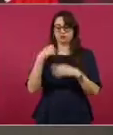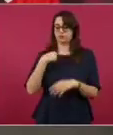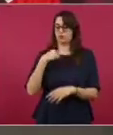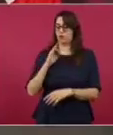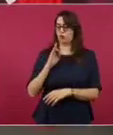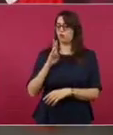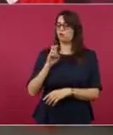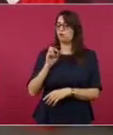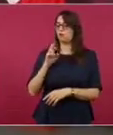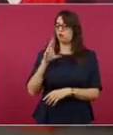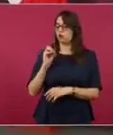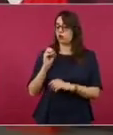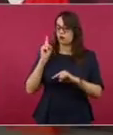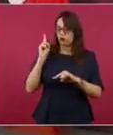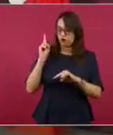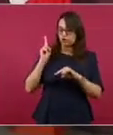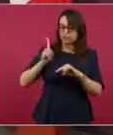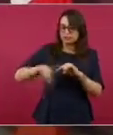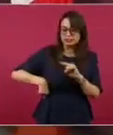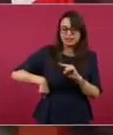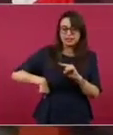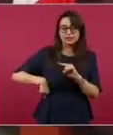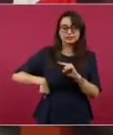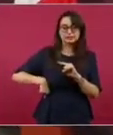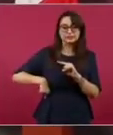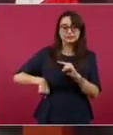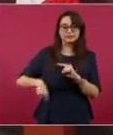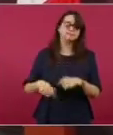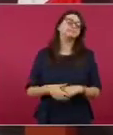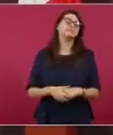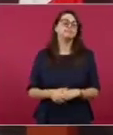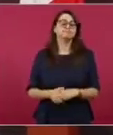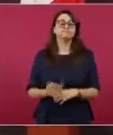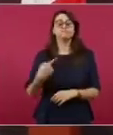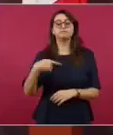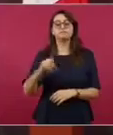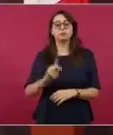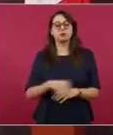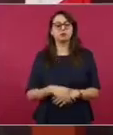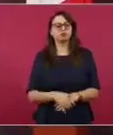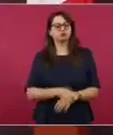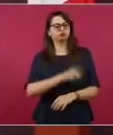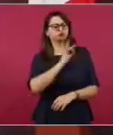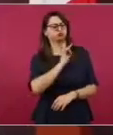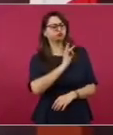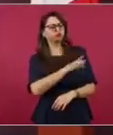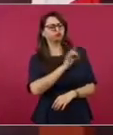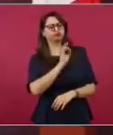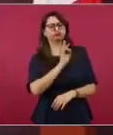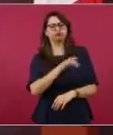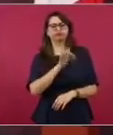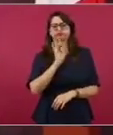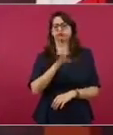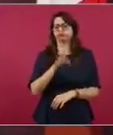¿Y quién creen, quién creen ustedes que me sacó a flote?